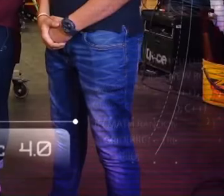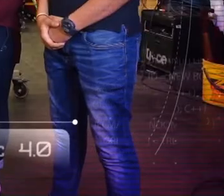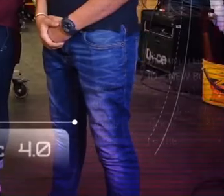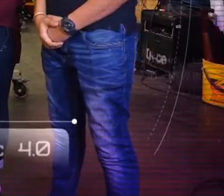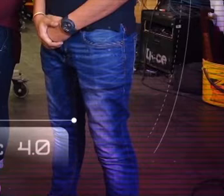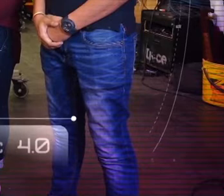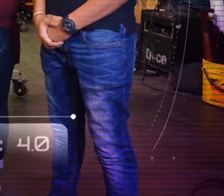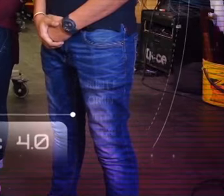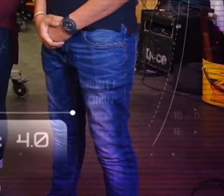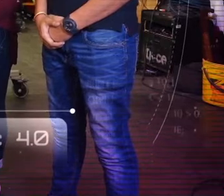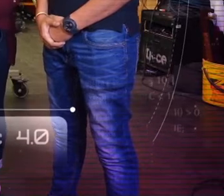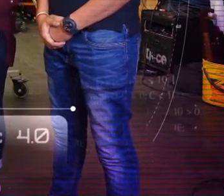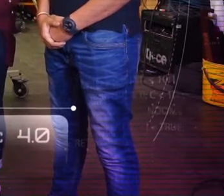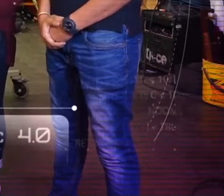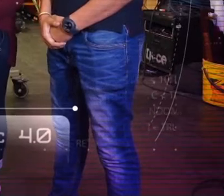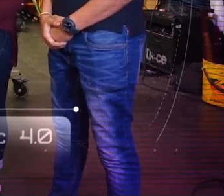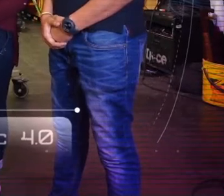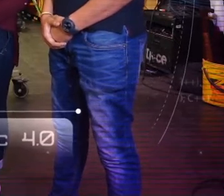asistente de dirección.